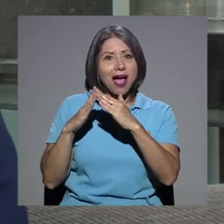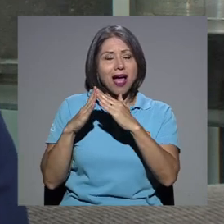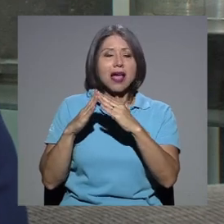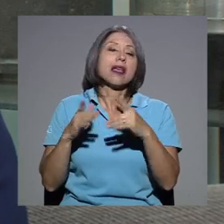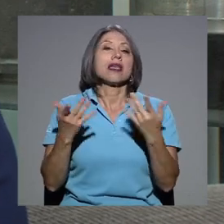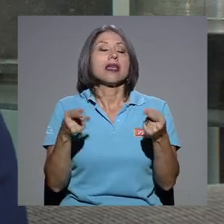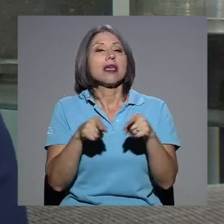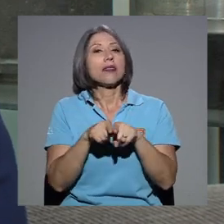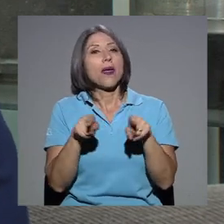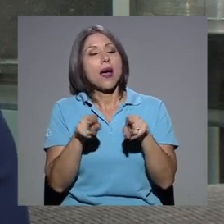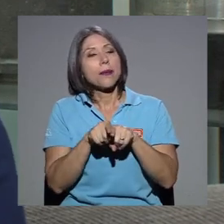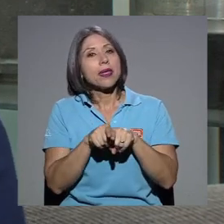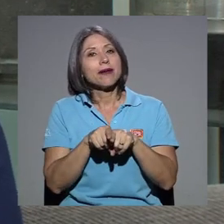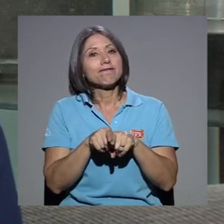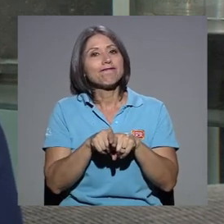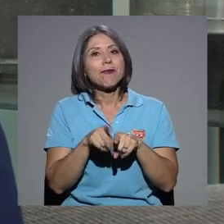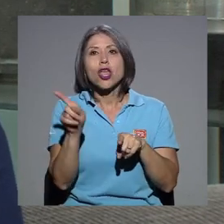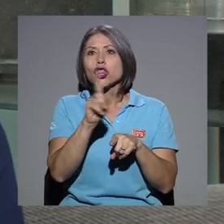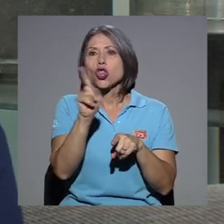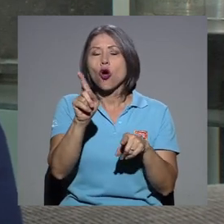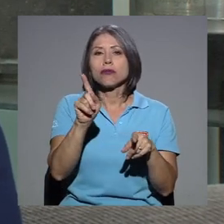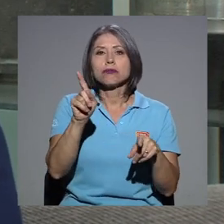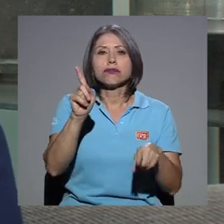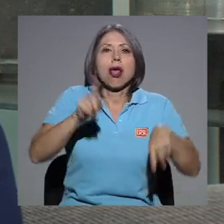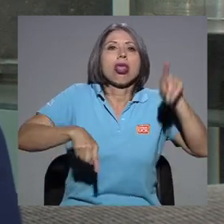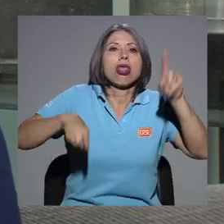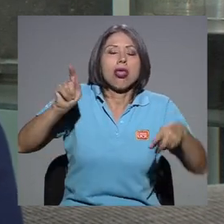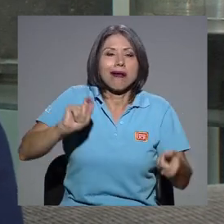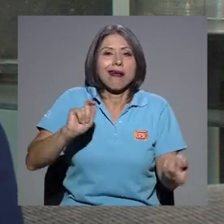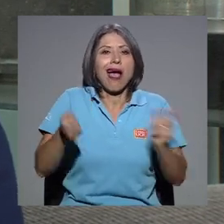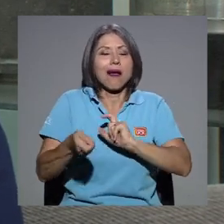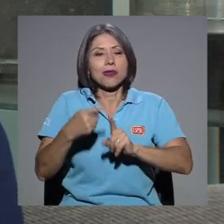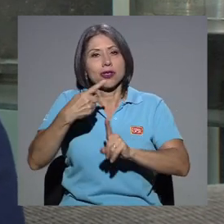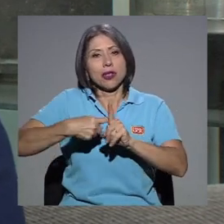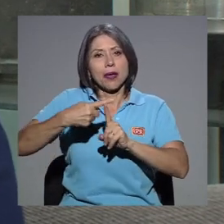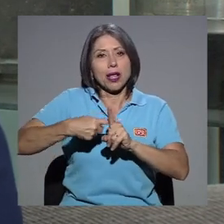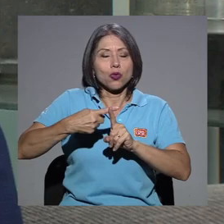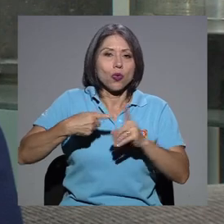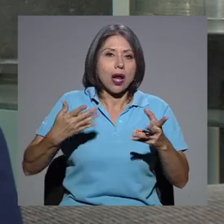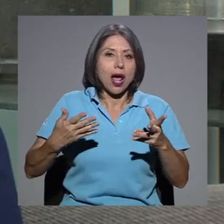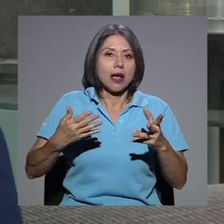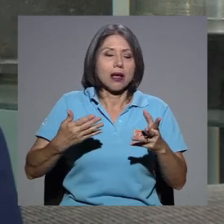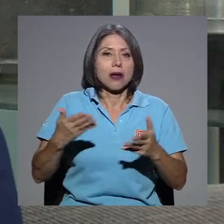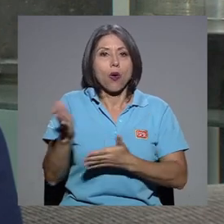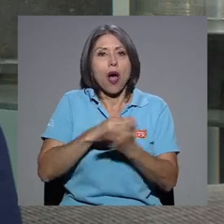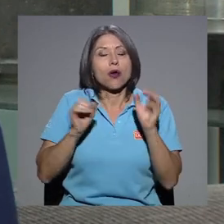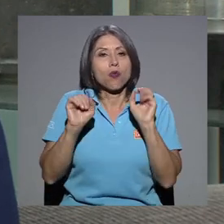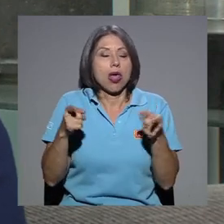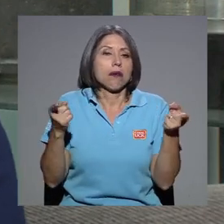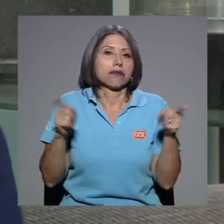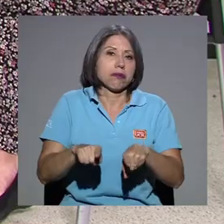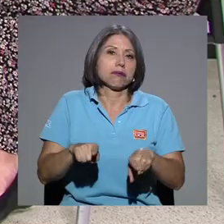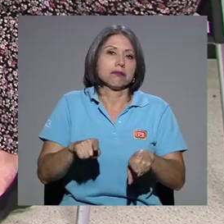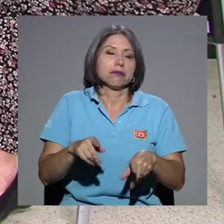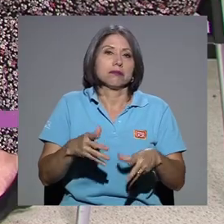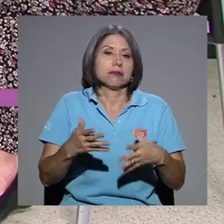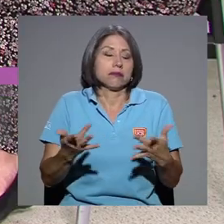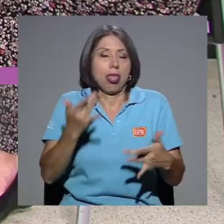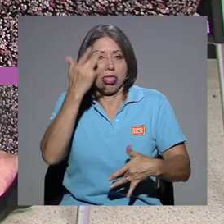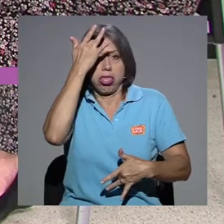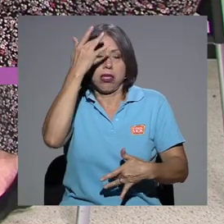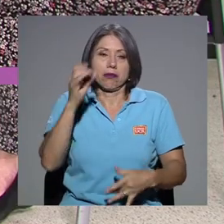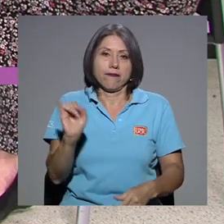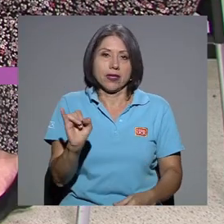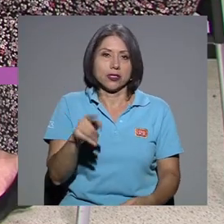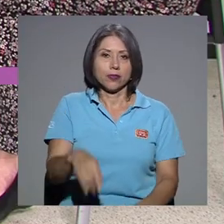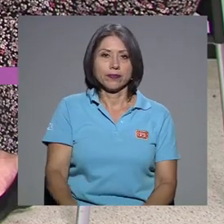exponerse también a cambios de temperatura o todo aquello que nos favorezca a la, digamos, a que nos disponga una infección